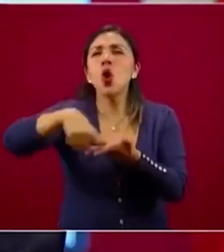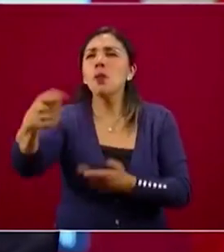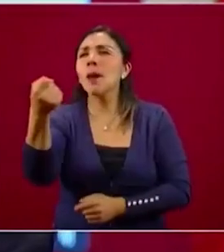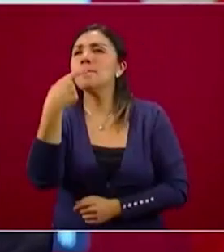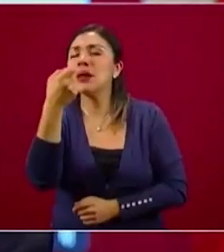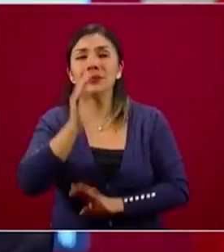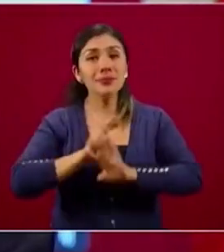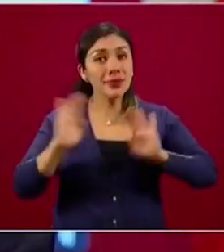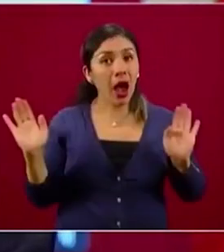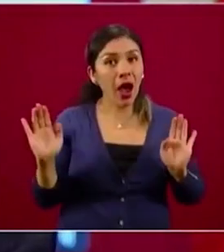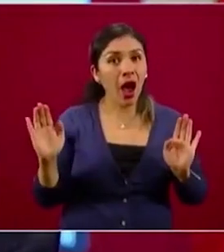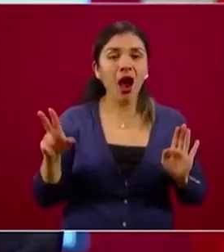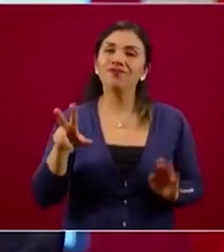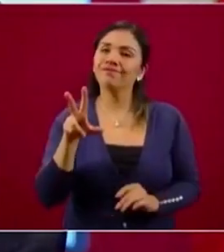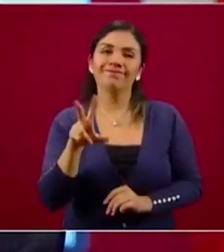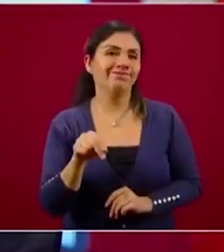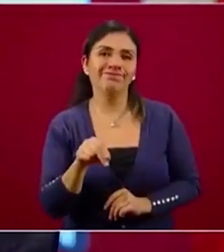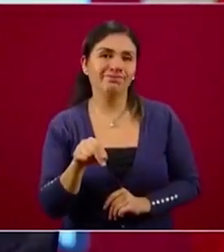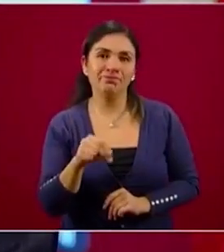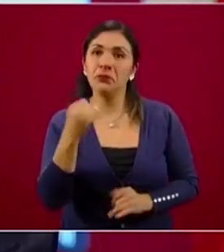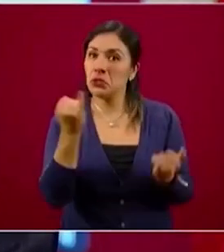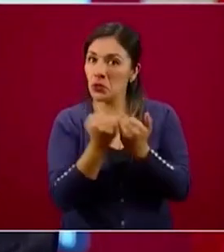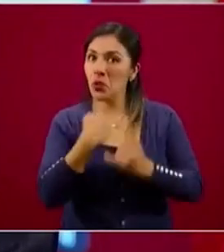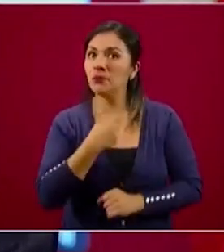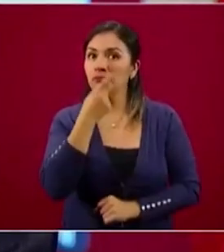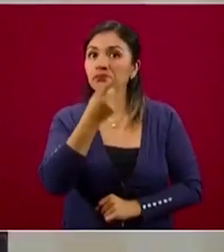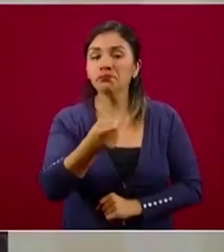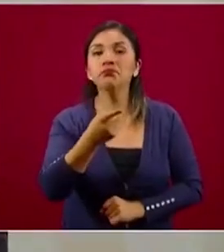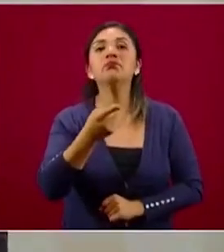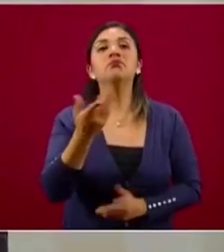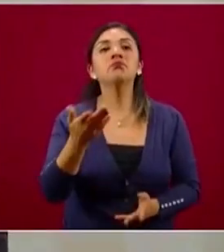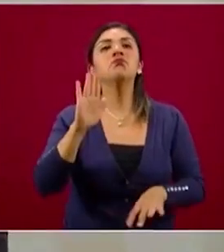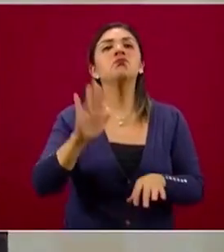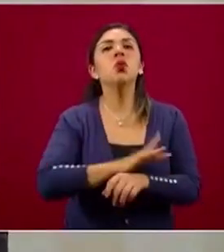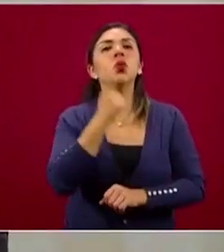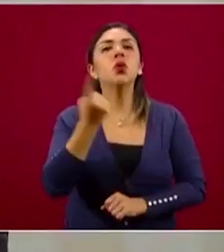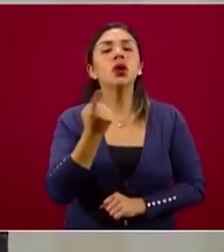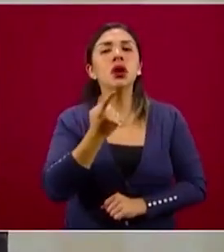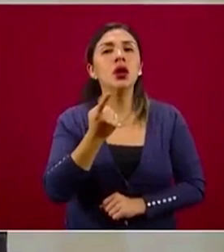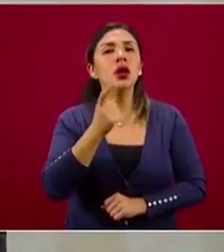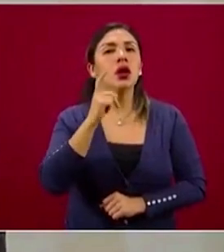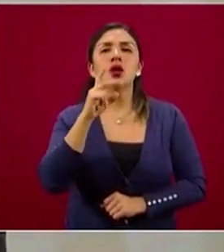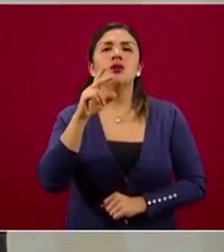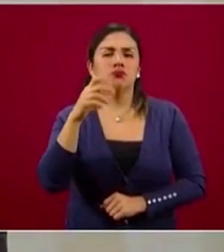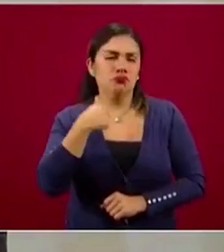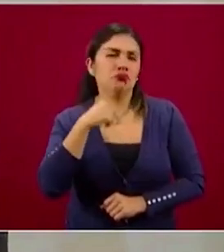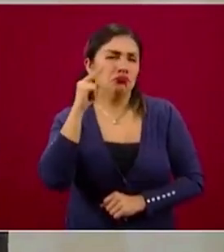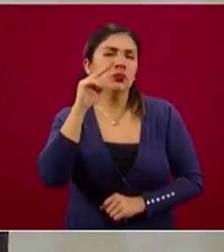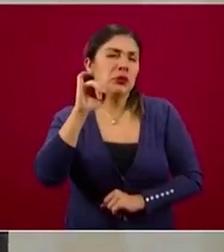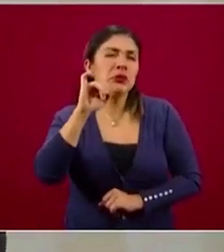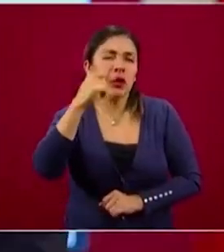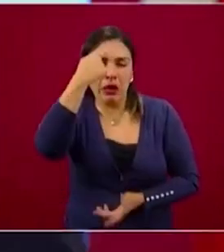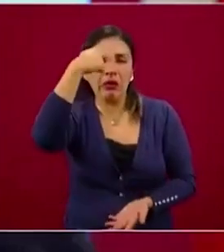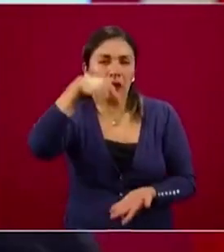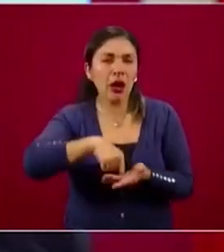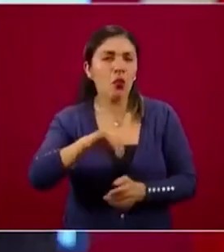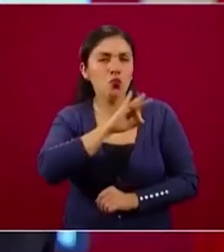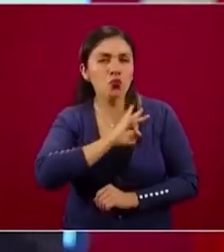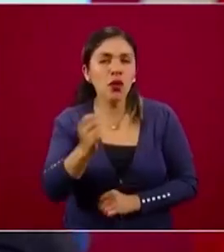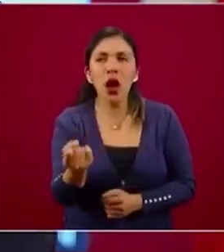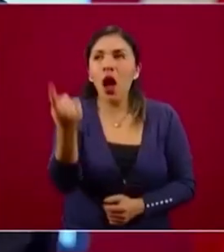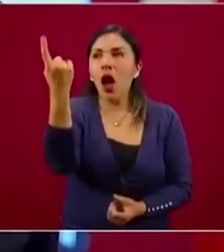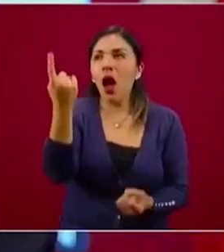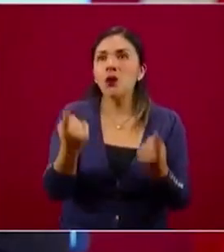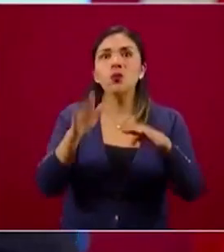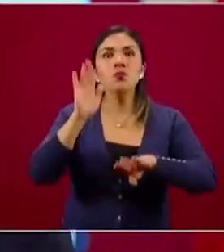conseguir el medicamento. Y lo digo también especialmente porque no sería inusual que empezara